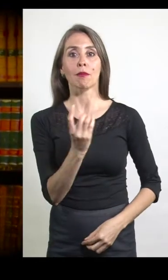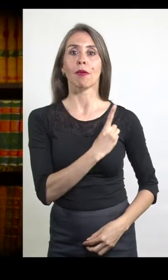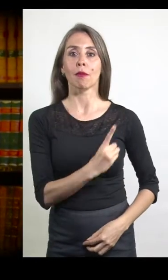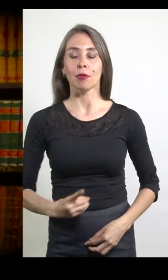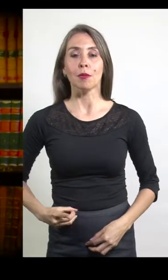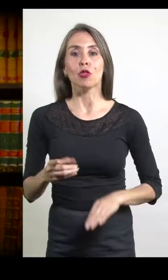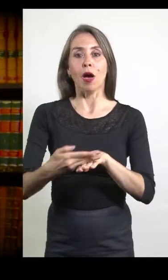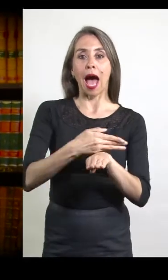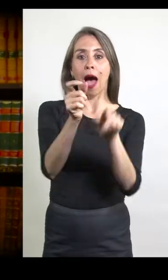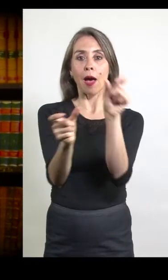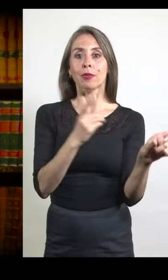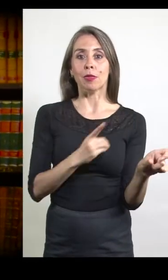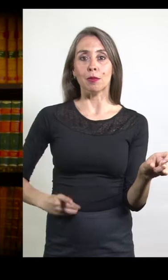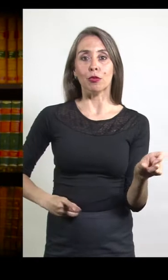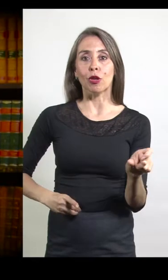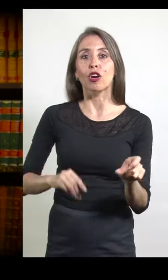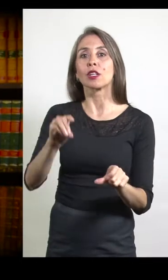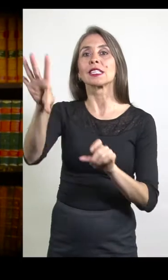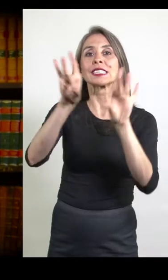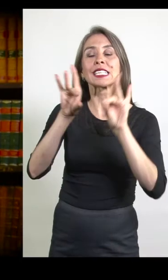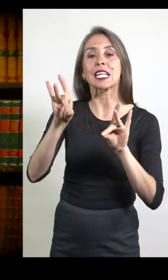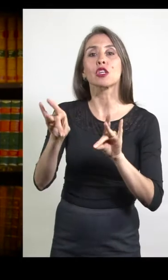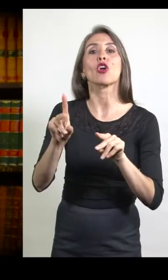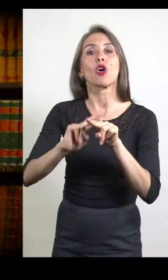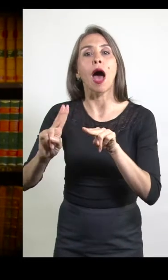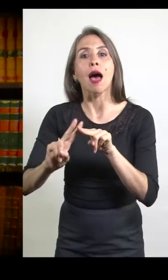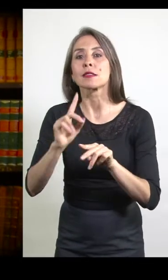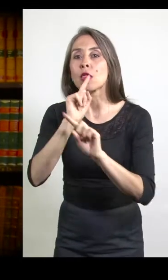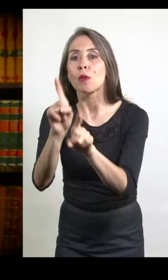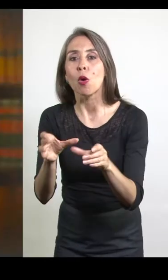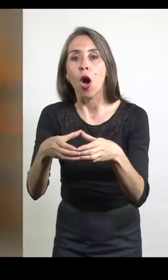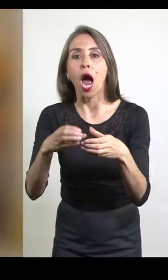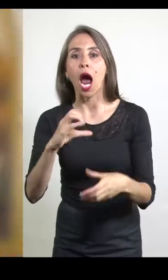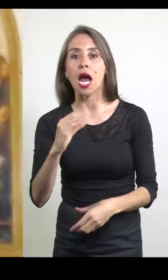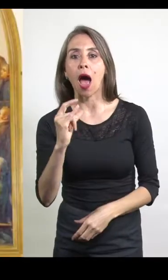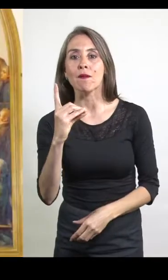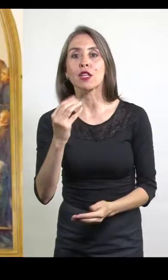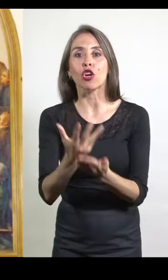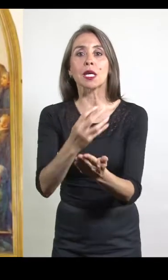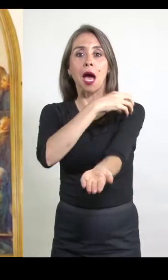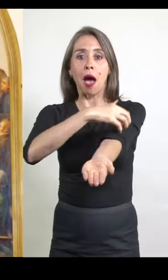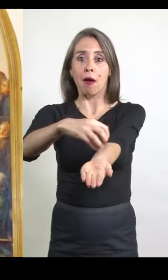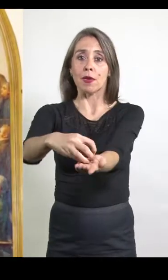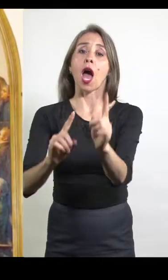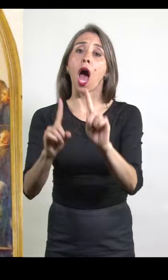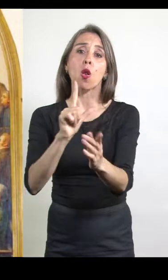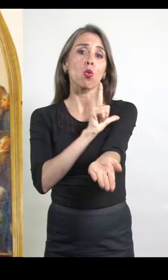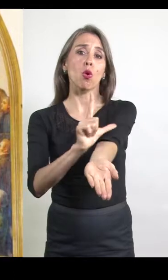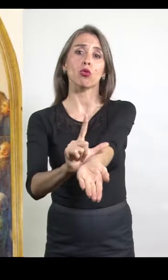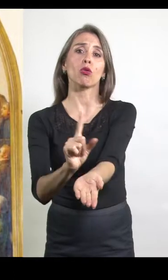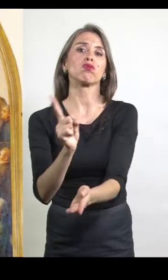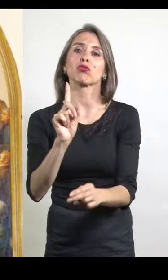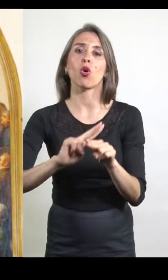estos parlamentarios fueron elegidos por los distintos cabildos que había en el territorio nacional. Hubo lugares donde no hubo, lamentablemente,